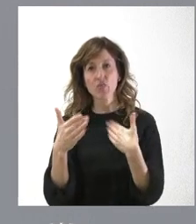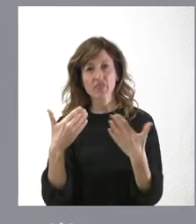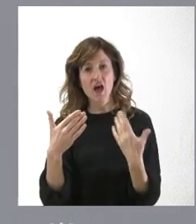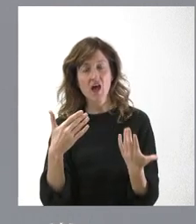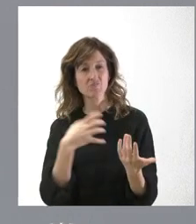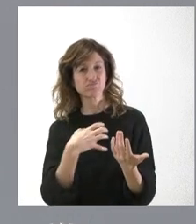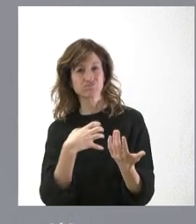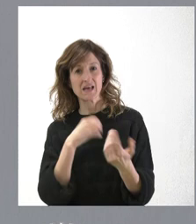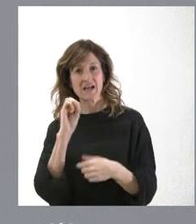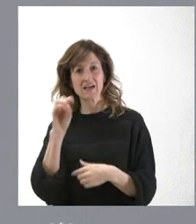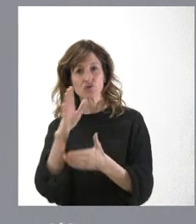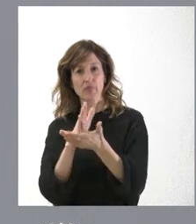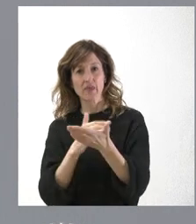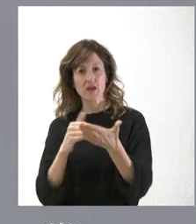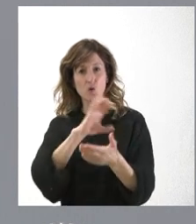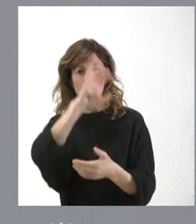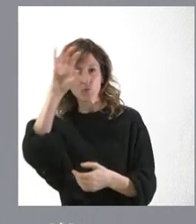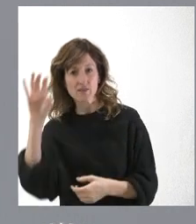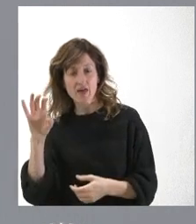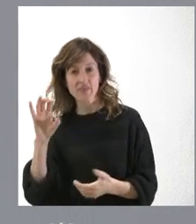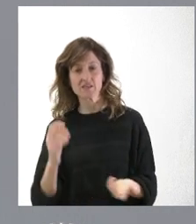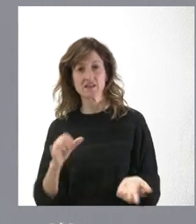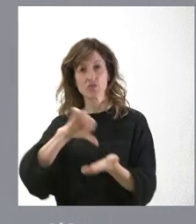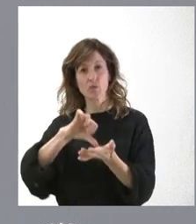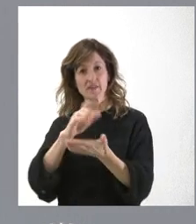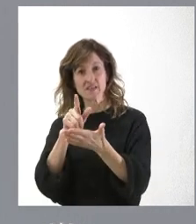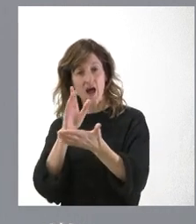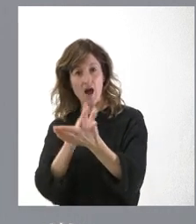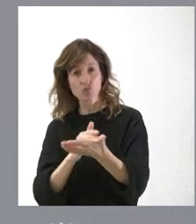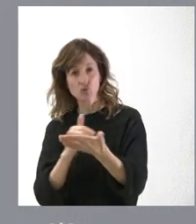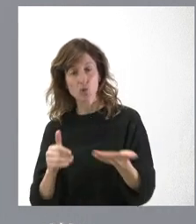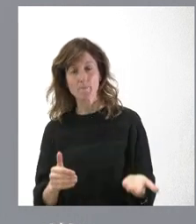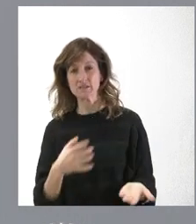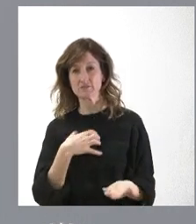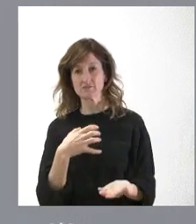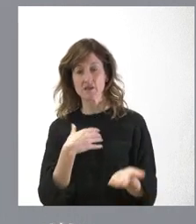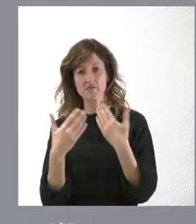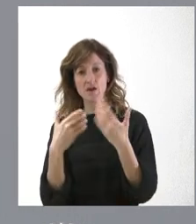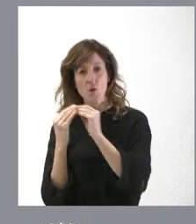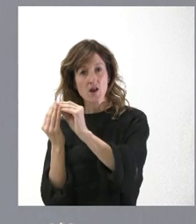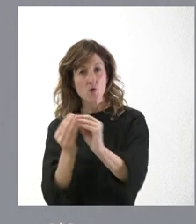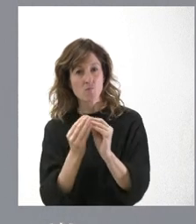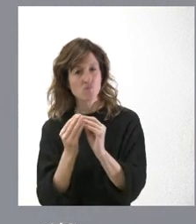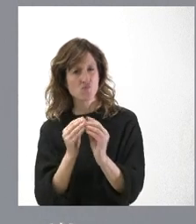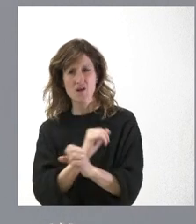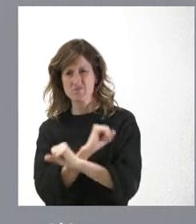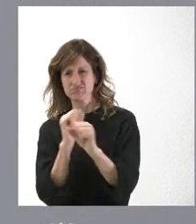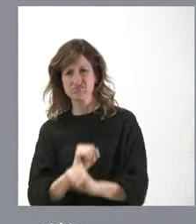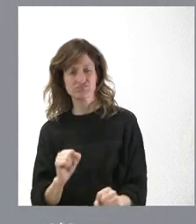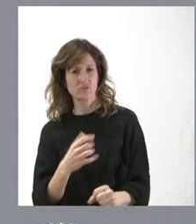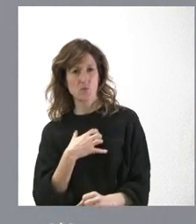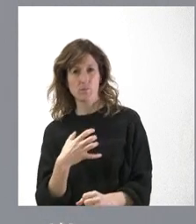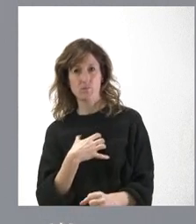14 comunidades autónomas y ciudades autónomas para abordar algo en común y es incapaz de negociar